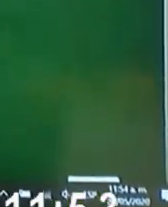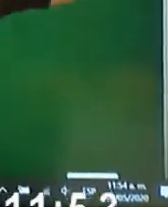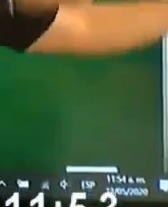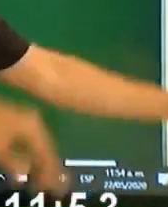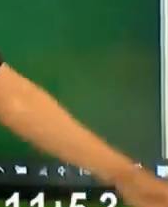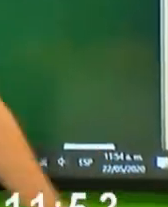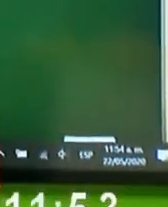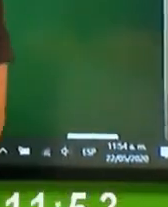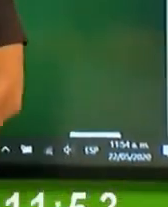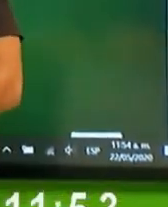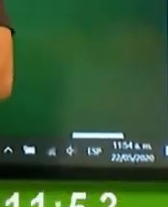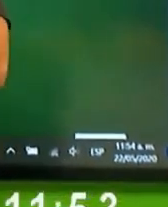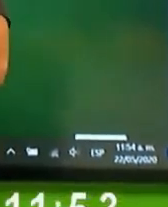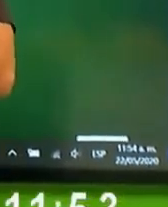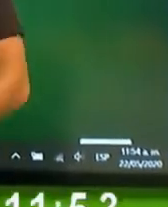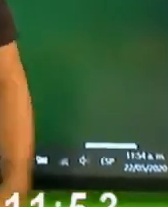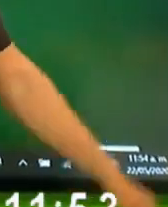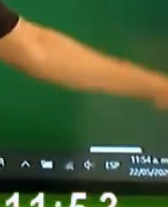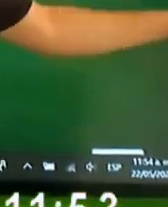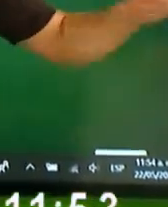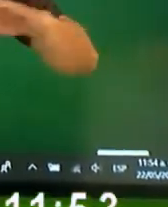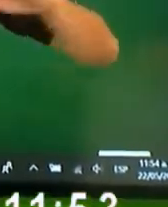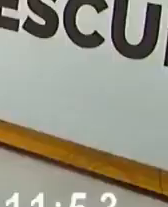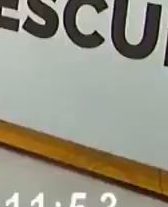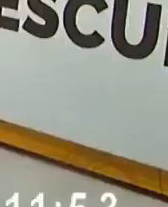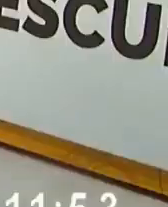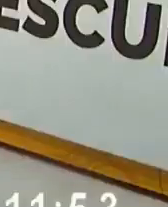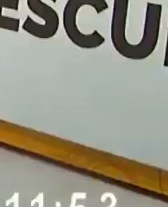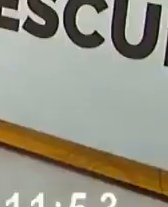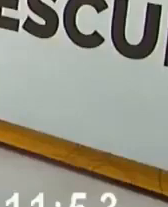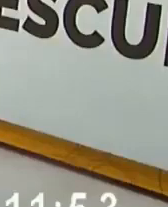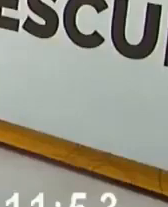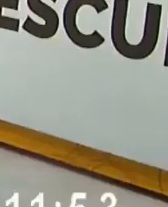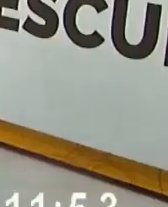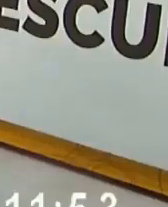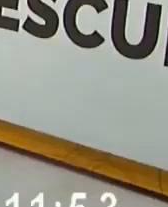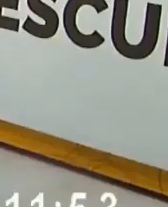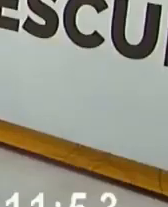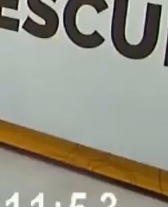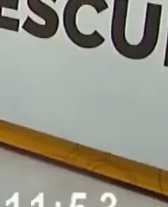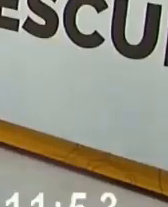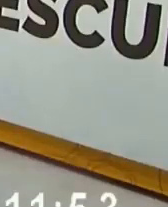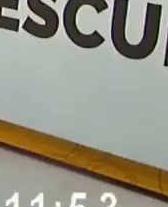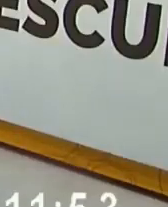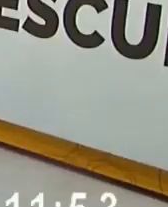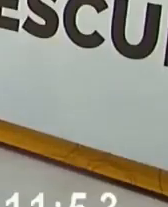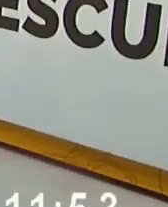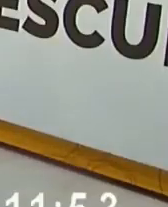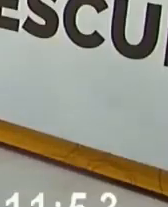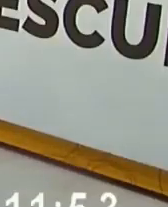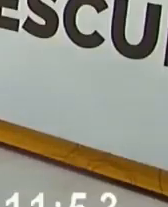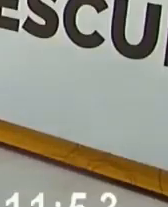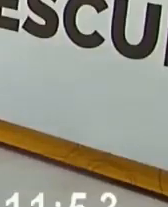Exhalamos. Fíjense bien. Movimiento de bracito con marcha. Ahora, algo sencillo.